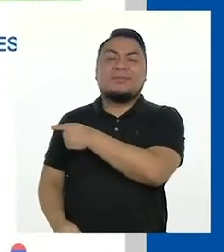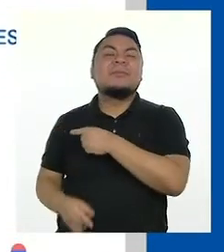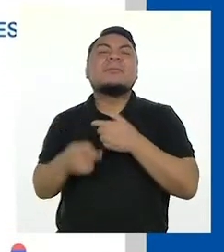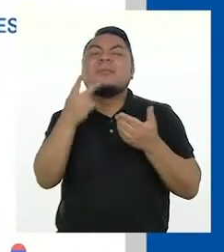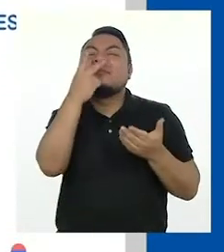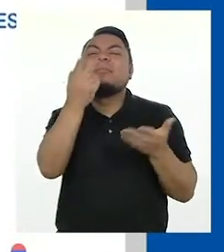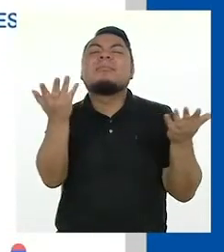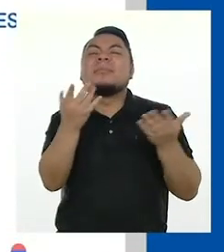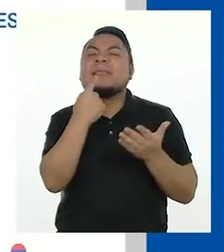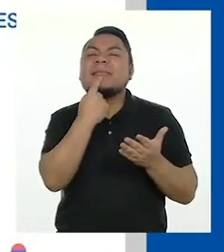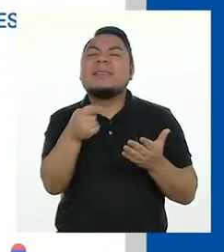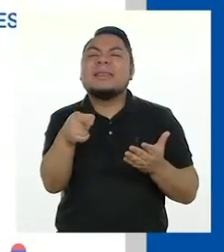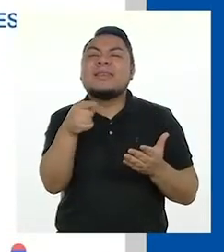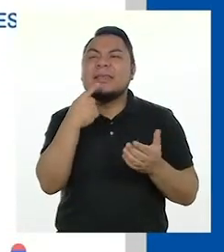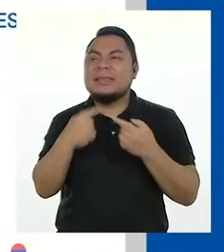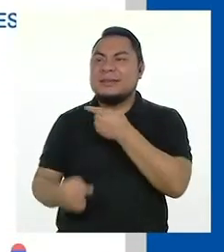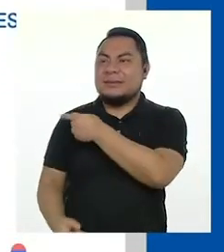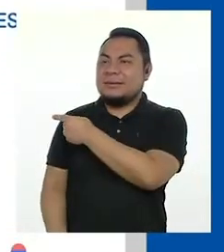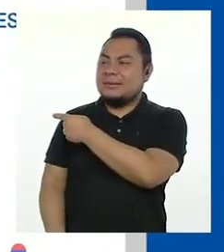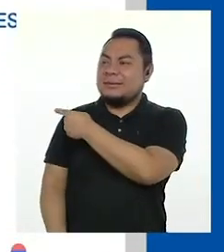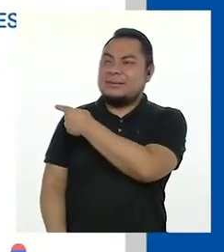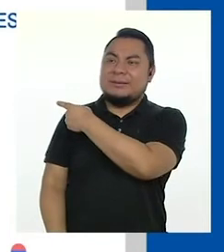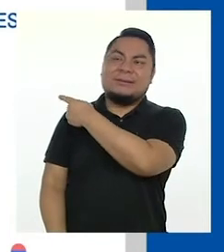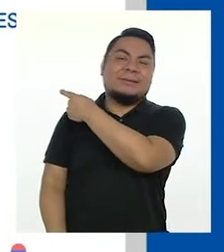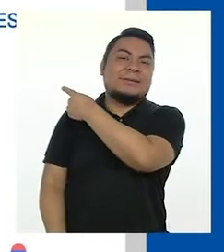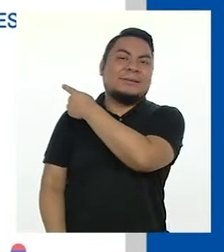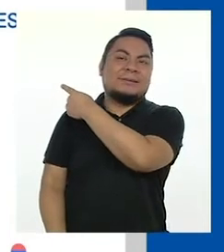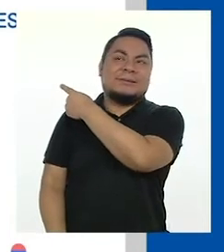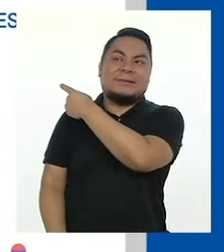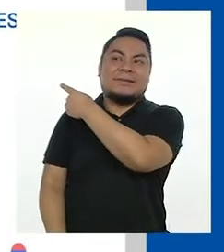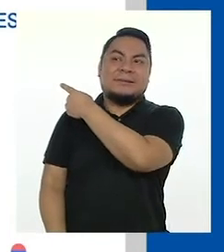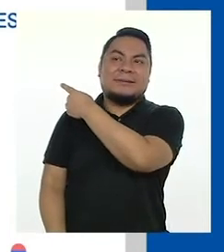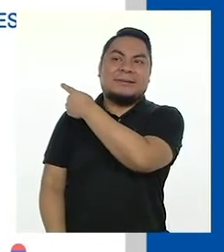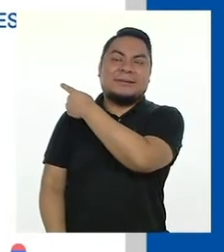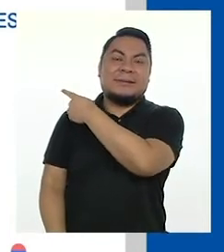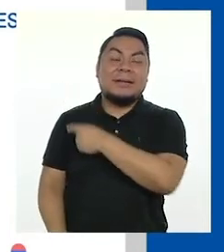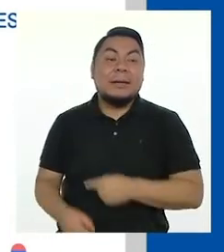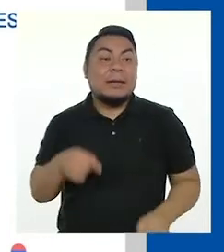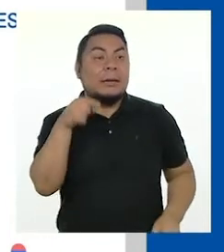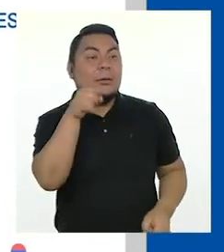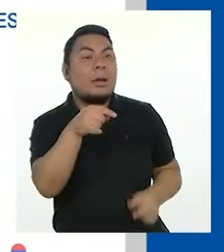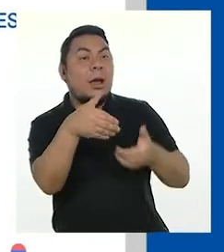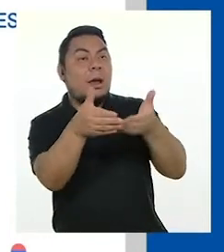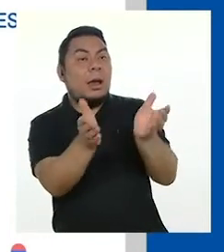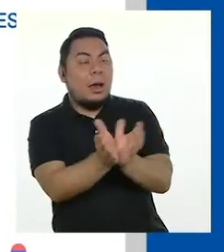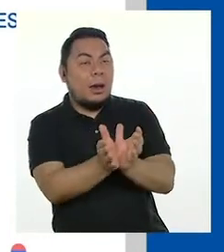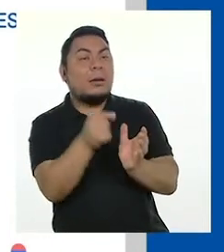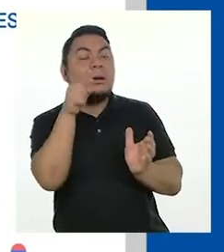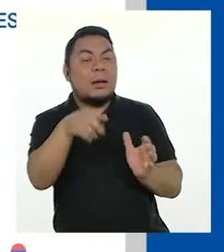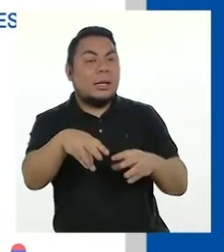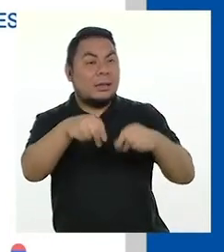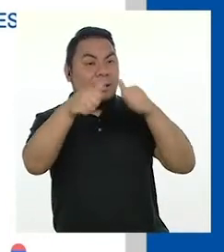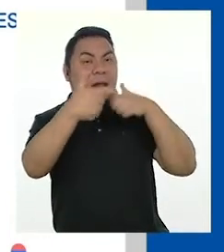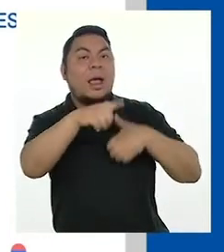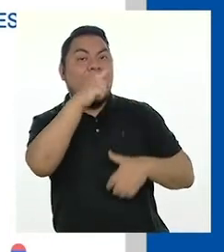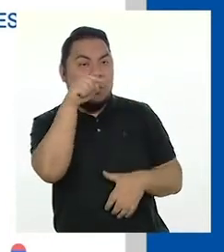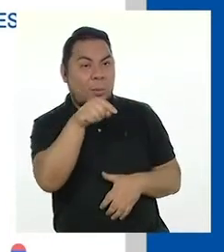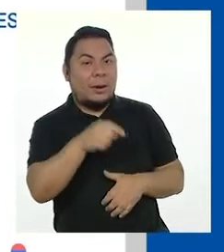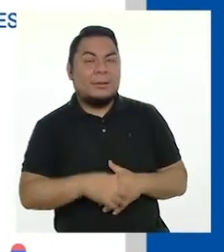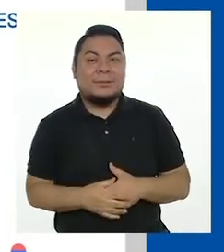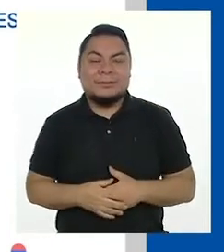creen que dirá aquí? Están hablando las macetas, la tierra y el agua.